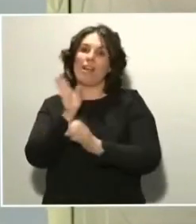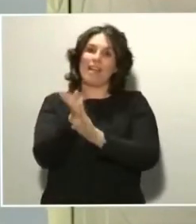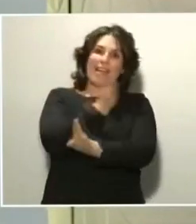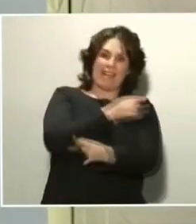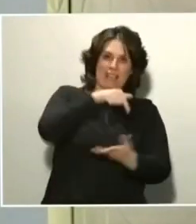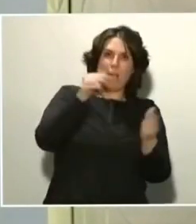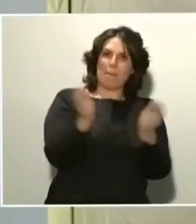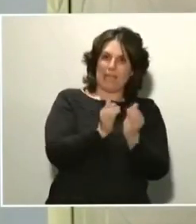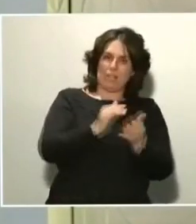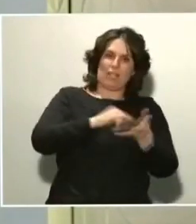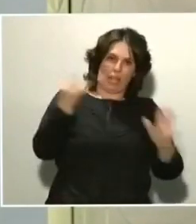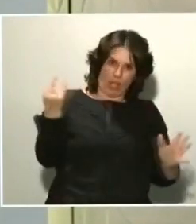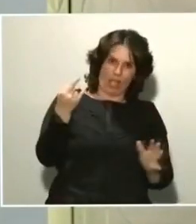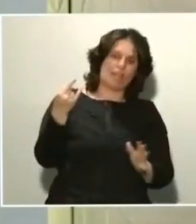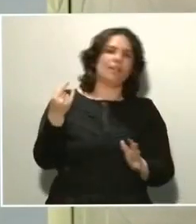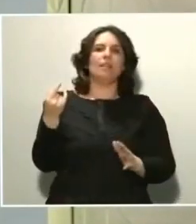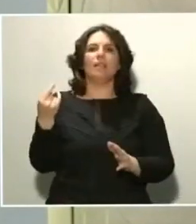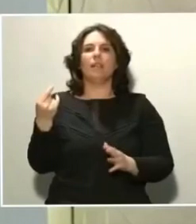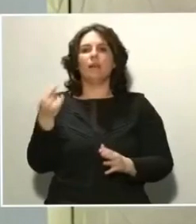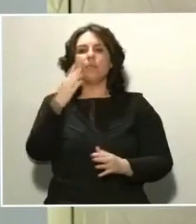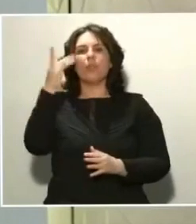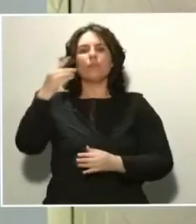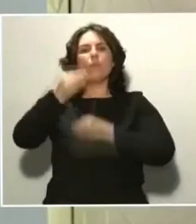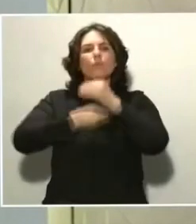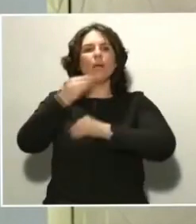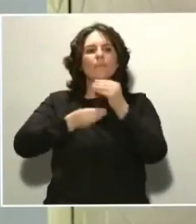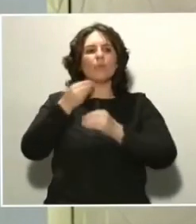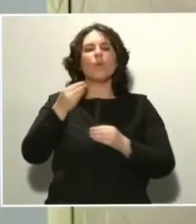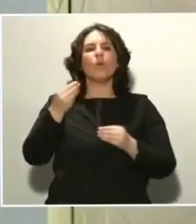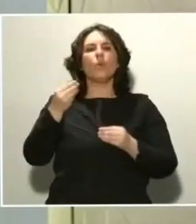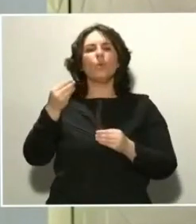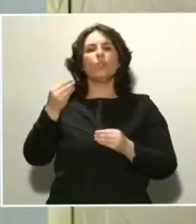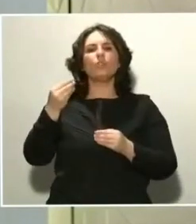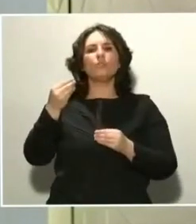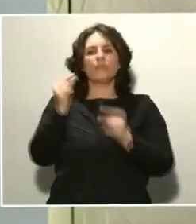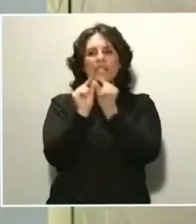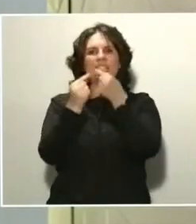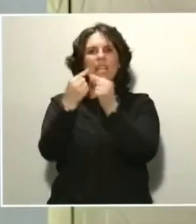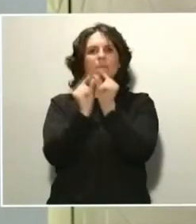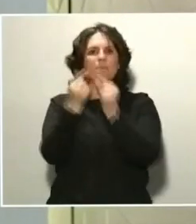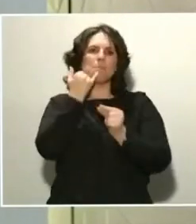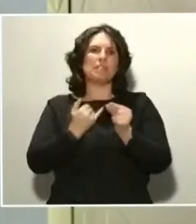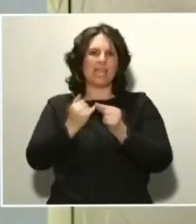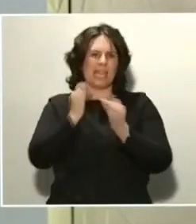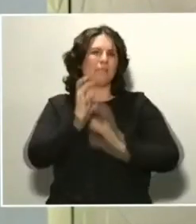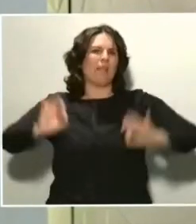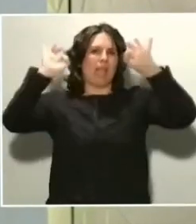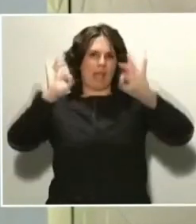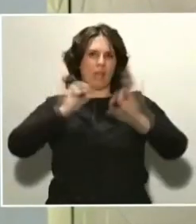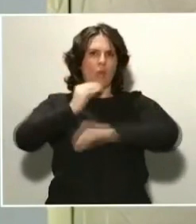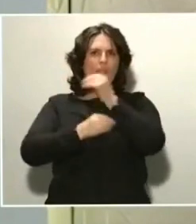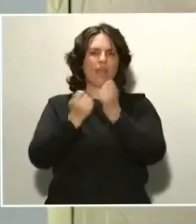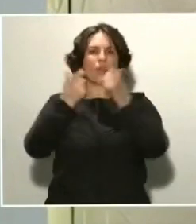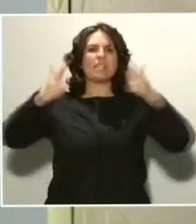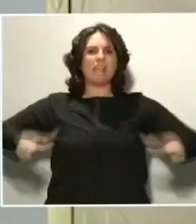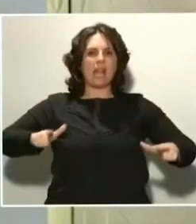este sistema utiliza unos chips especiales y los está fabricando en una sala blanca de